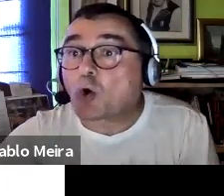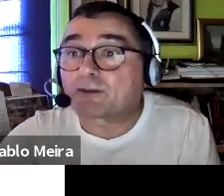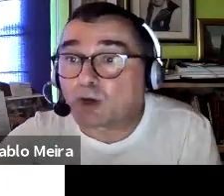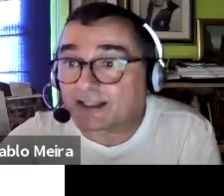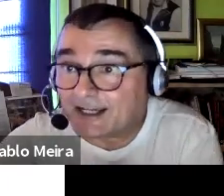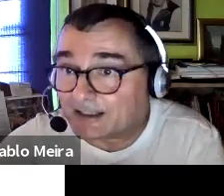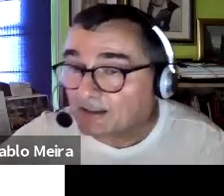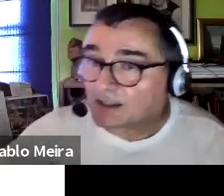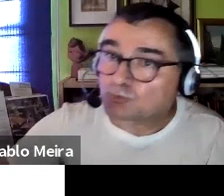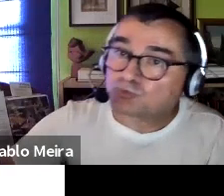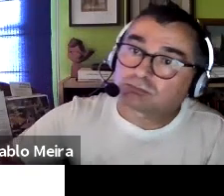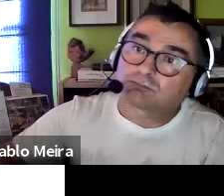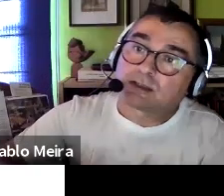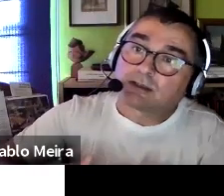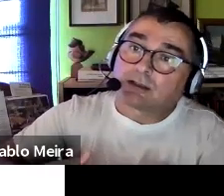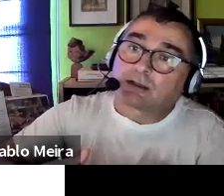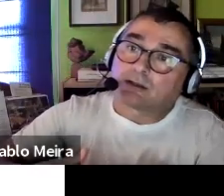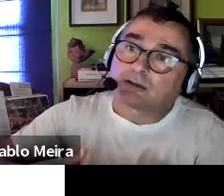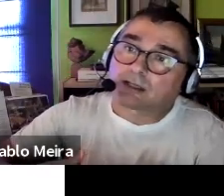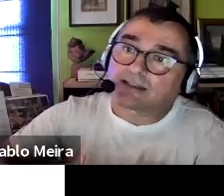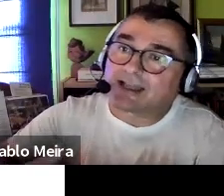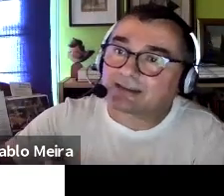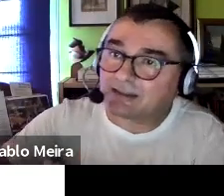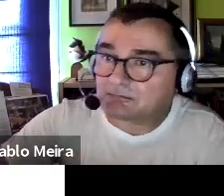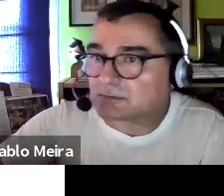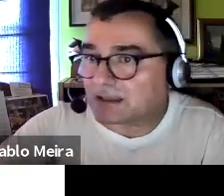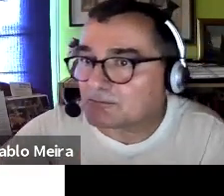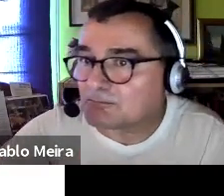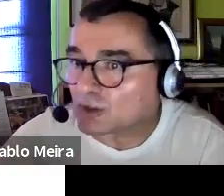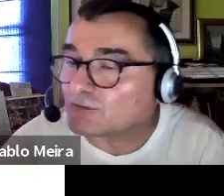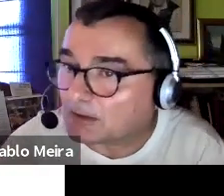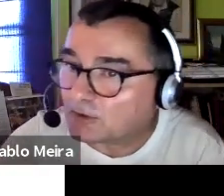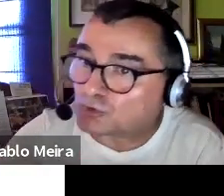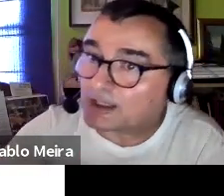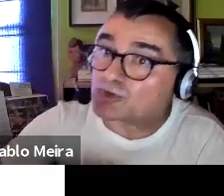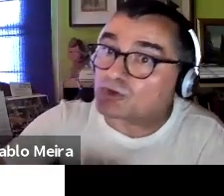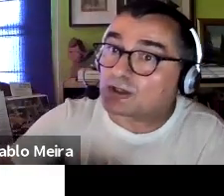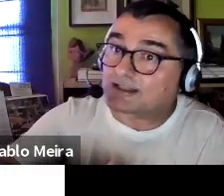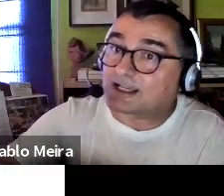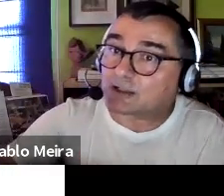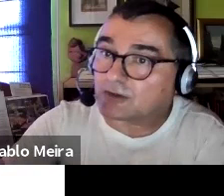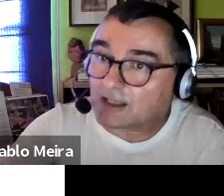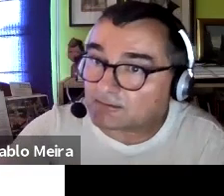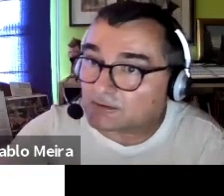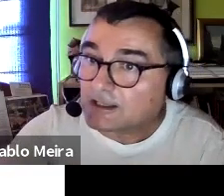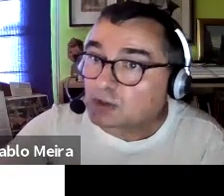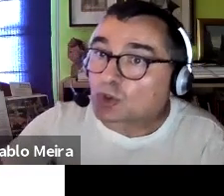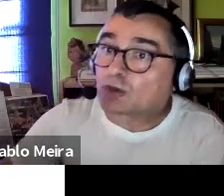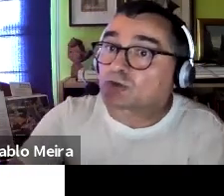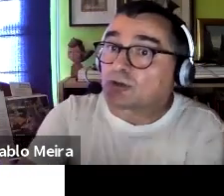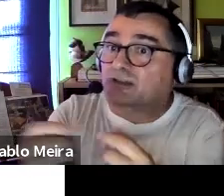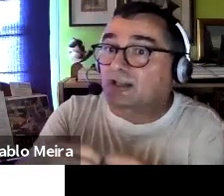pasado comenzó a llegar digamos una cantidad cada vez mayor de información sobre la cuestión climática a la sociedad,